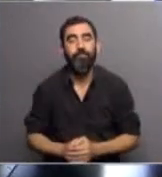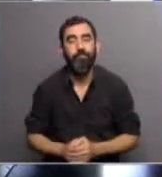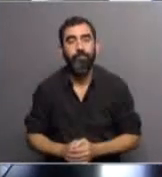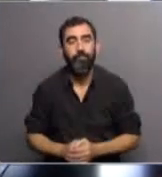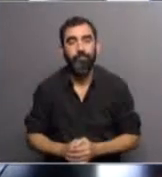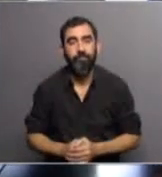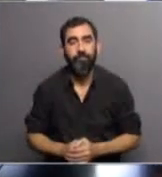Hasta pronto.